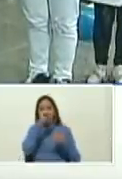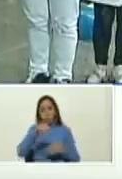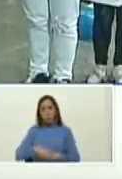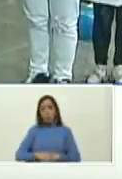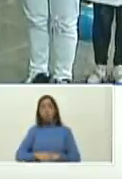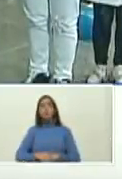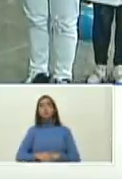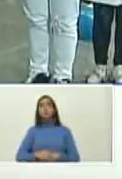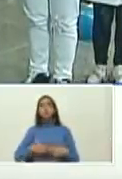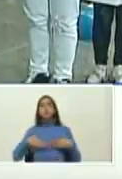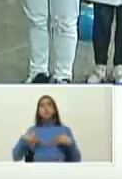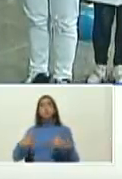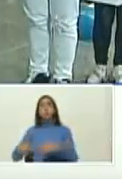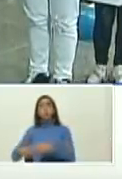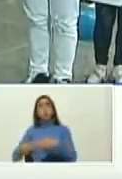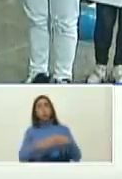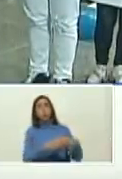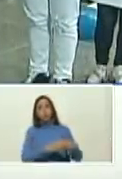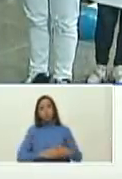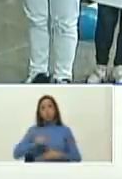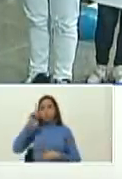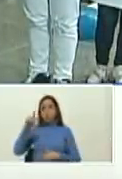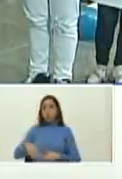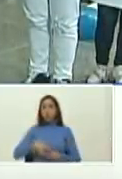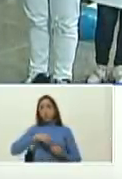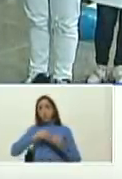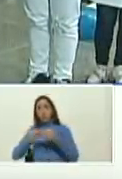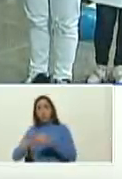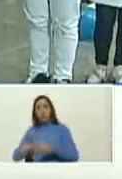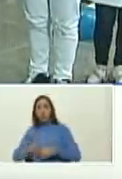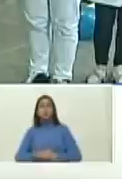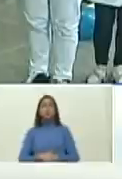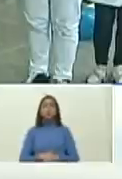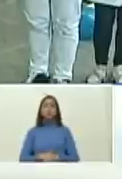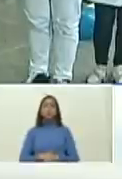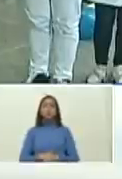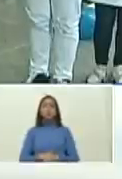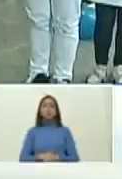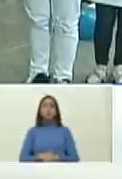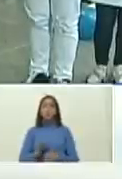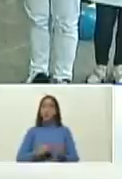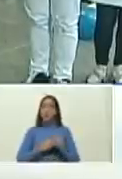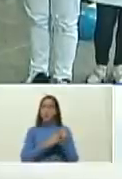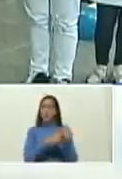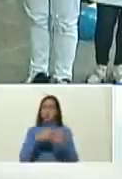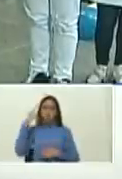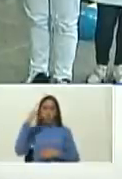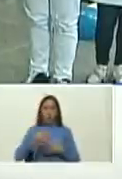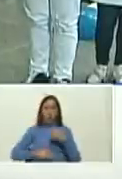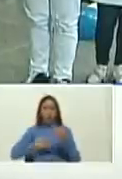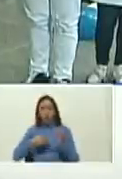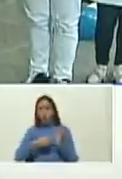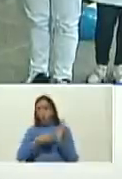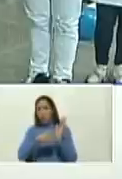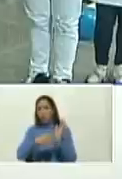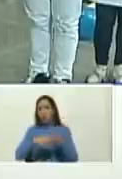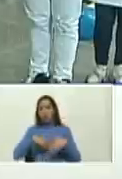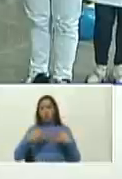de salud jefas de los CLAP ahí está el liderazgo real que explica por qué nosotros somos